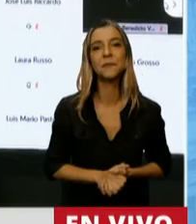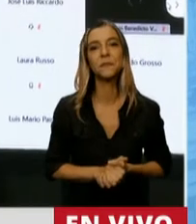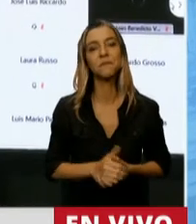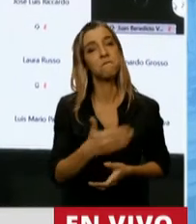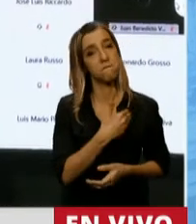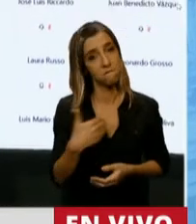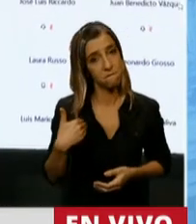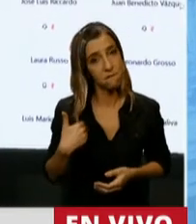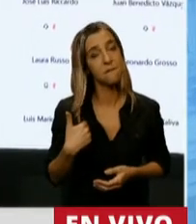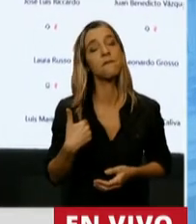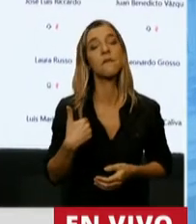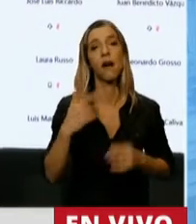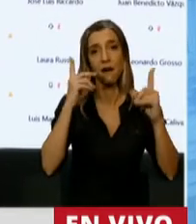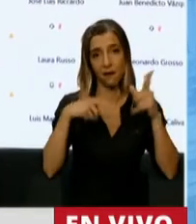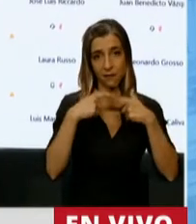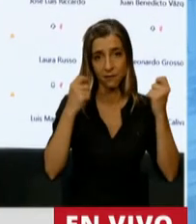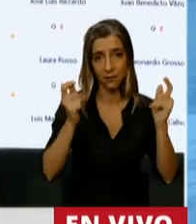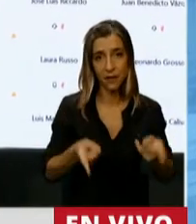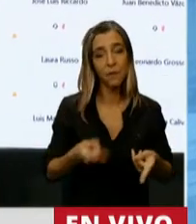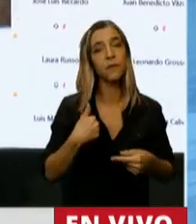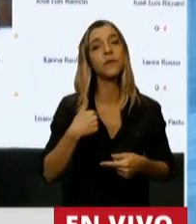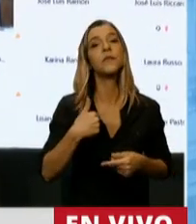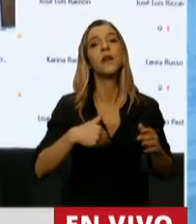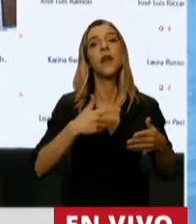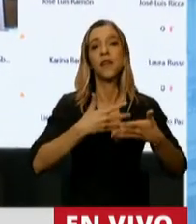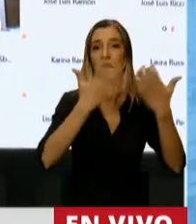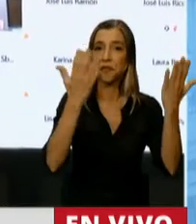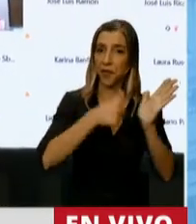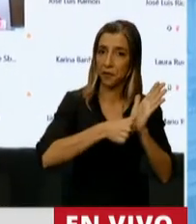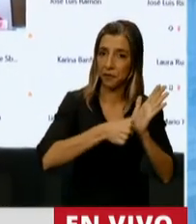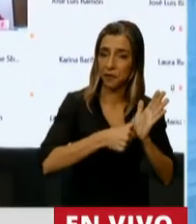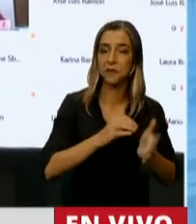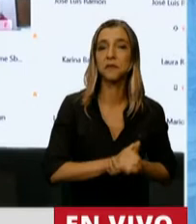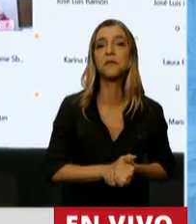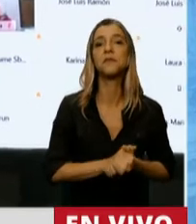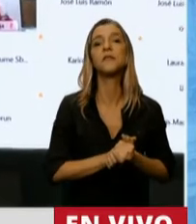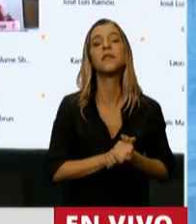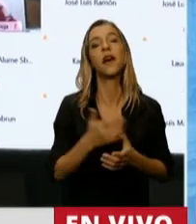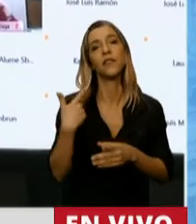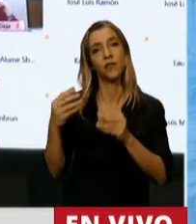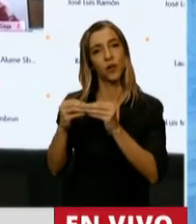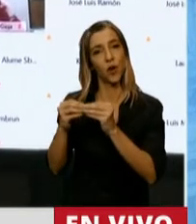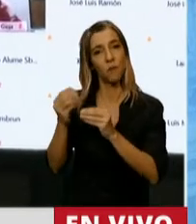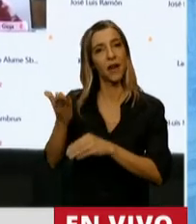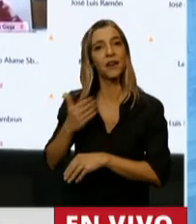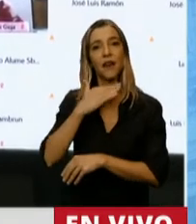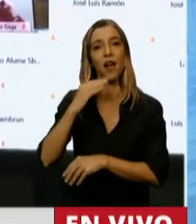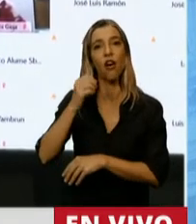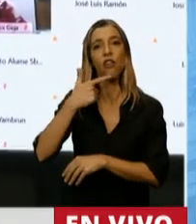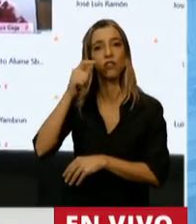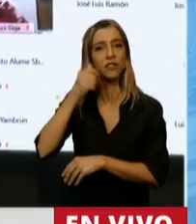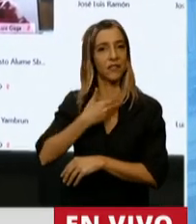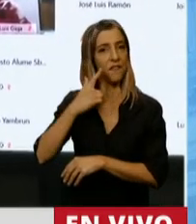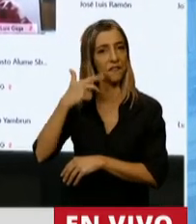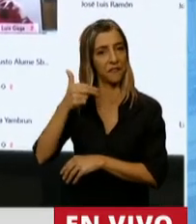las madres, al Día de la Identidad, y a las palabras de la compañera Josefina. En ella